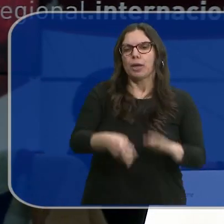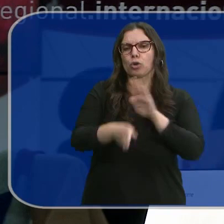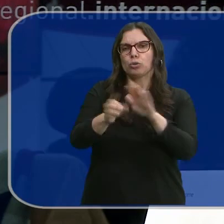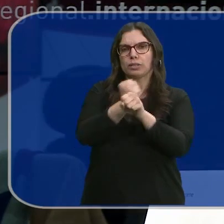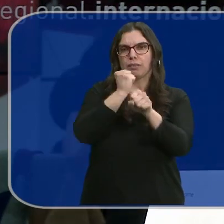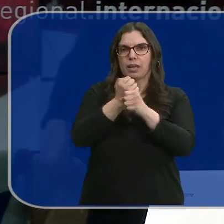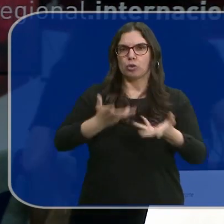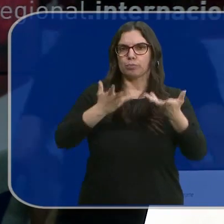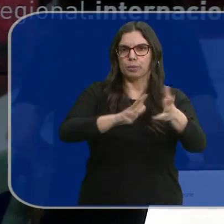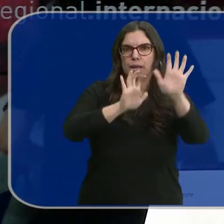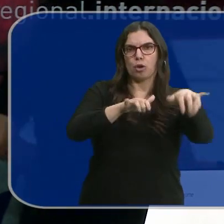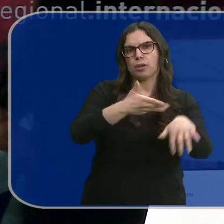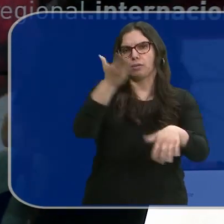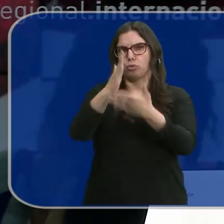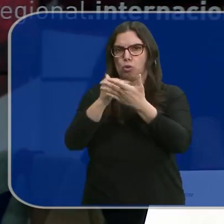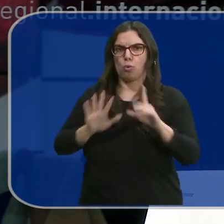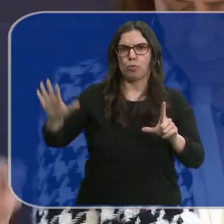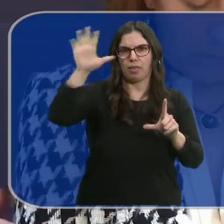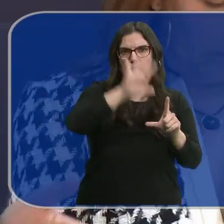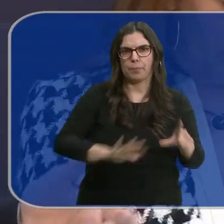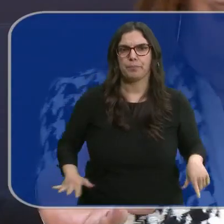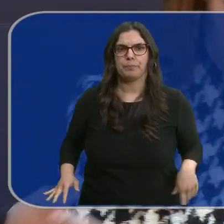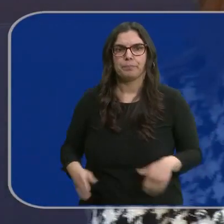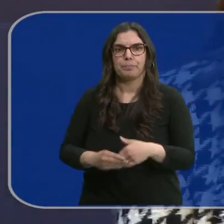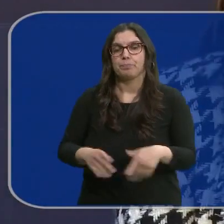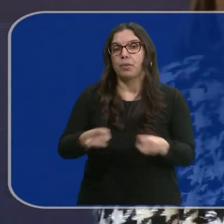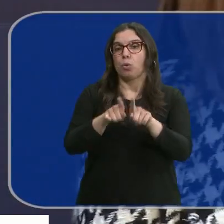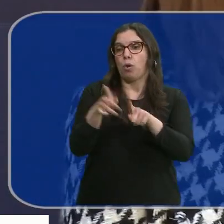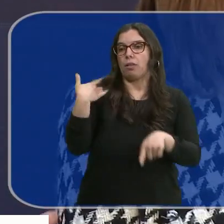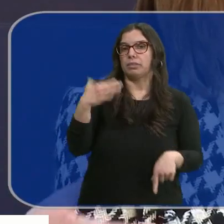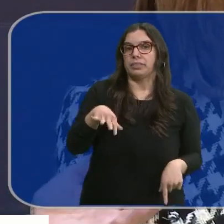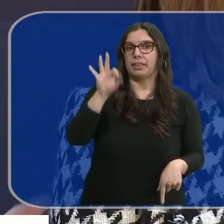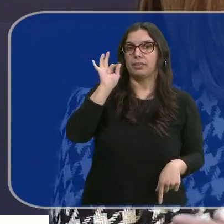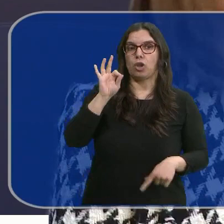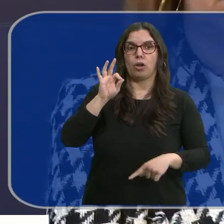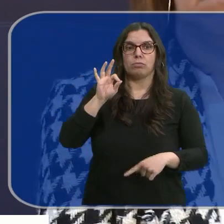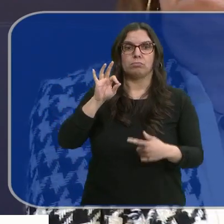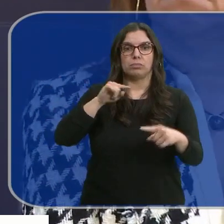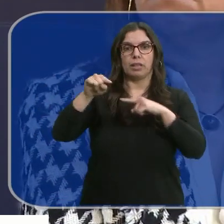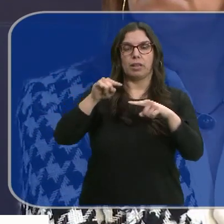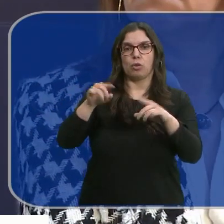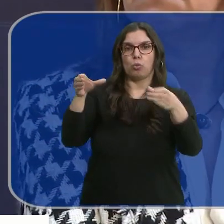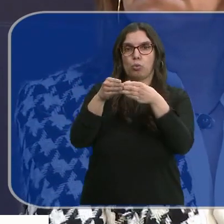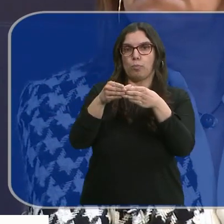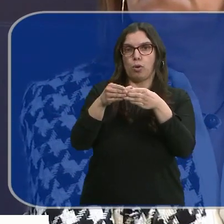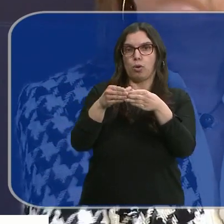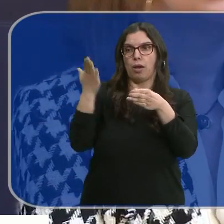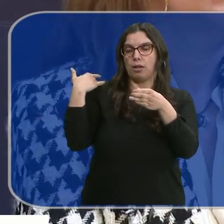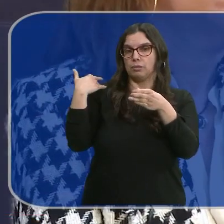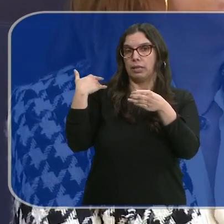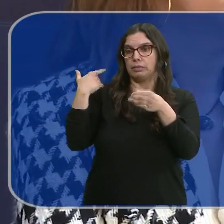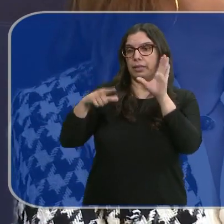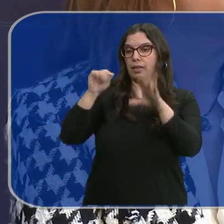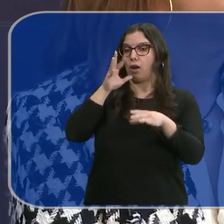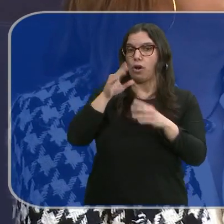trabajando por León y por la comunidad. Como se tomó la decisión de hacer una dirección del grupo, en su momento ahora se ha